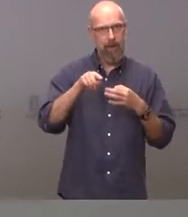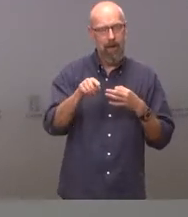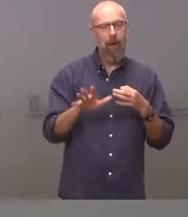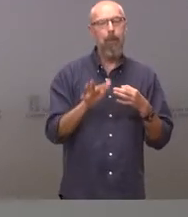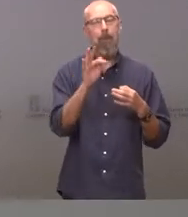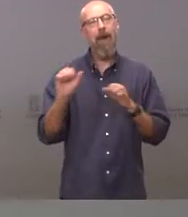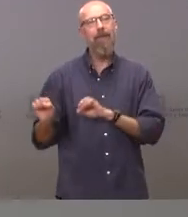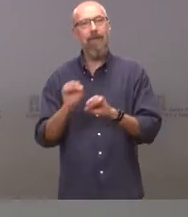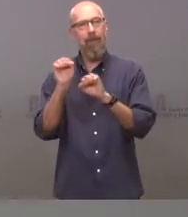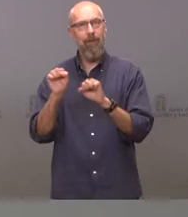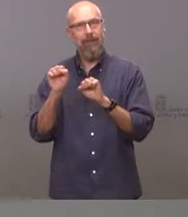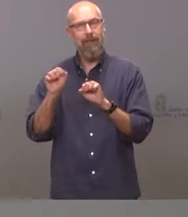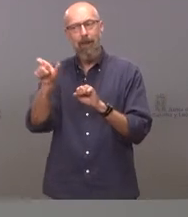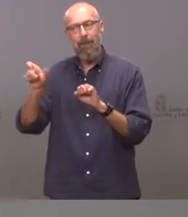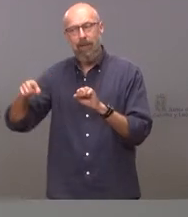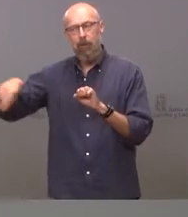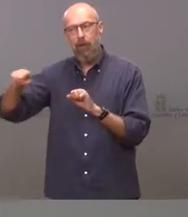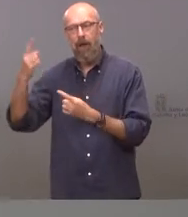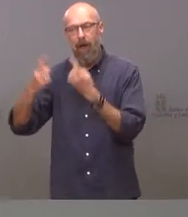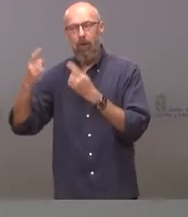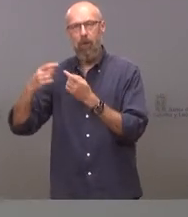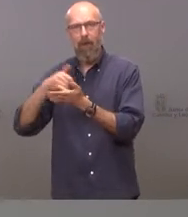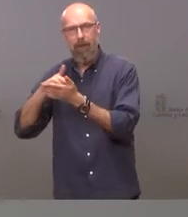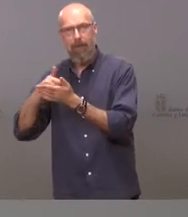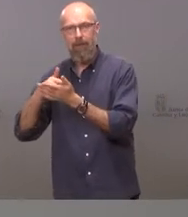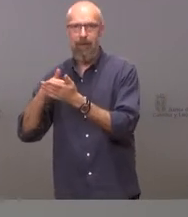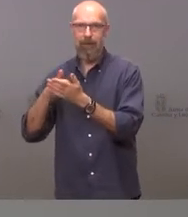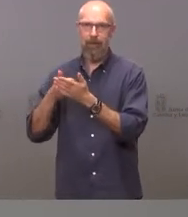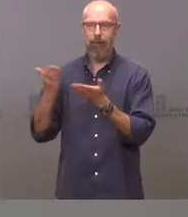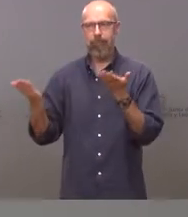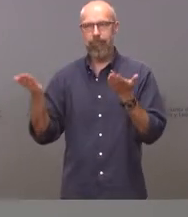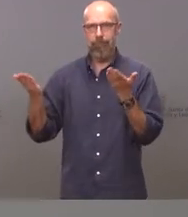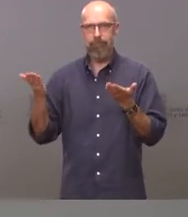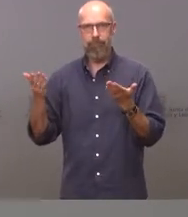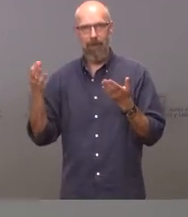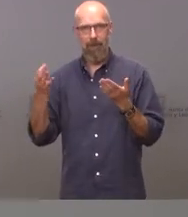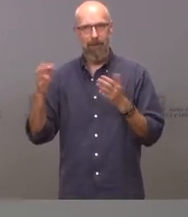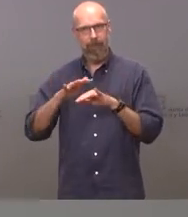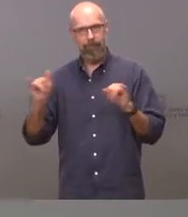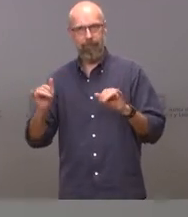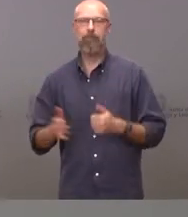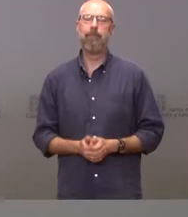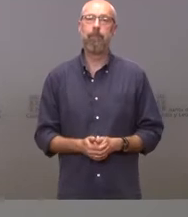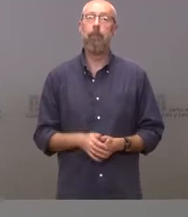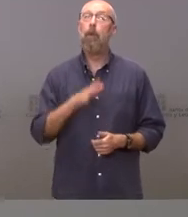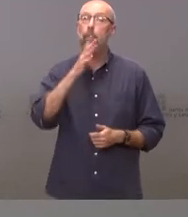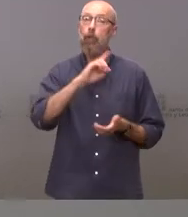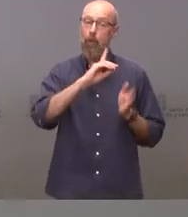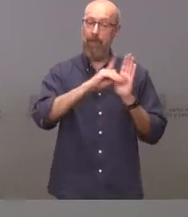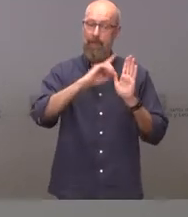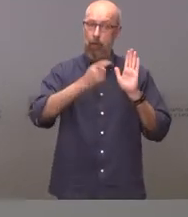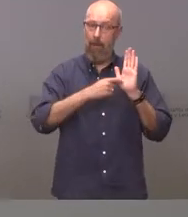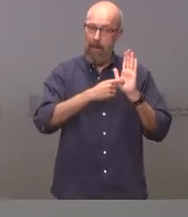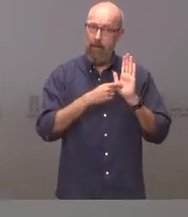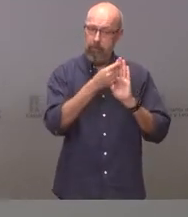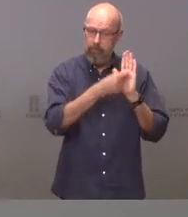parte de la población a quien más debemos de proteger. Es por ello que, con este decreto ley, lo que tratamos es de hacer